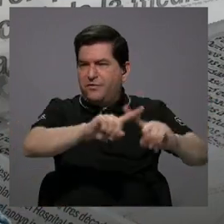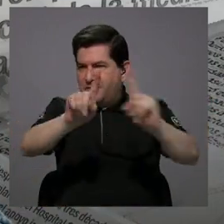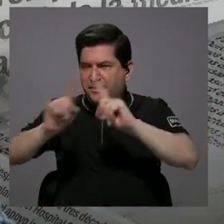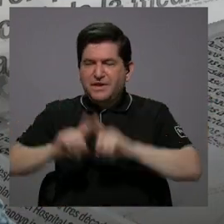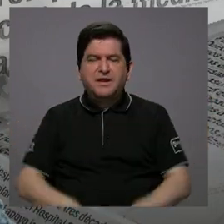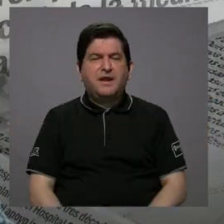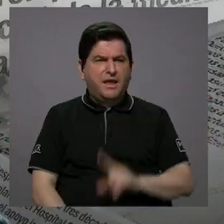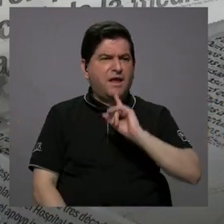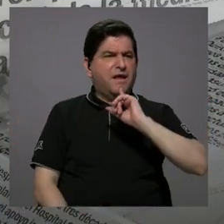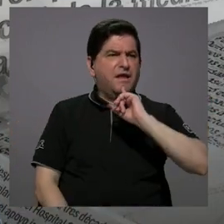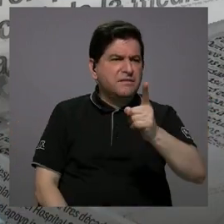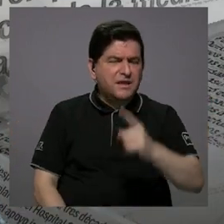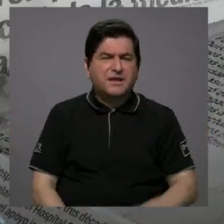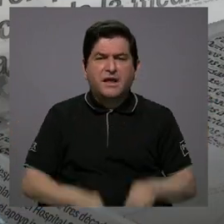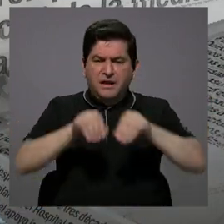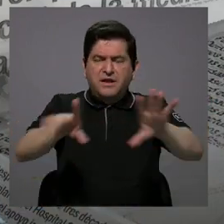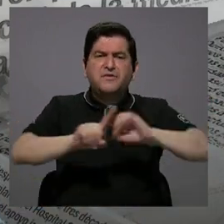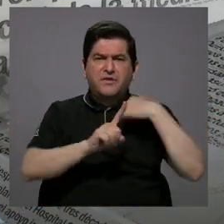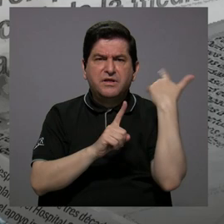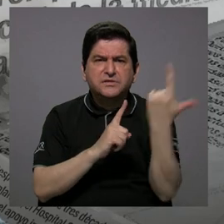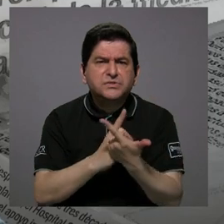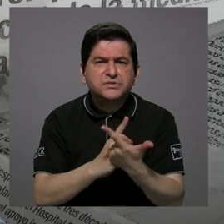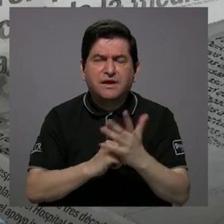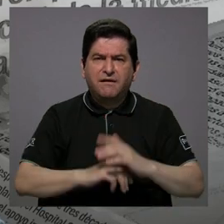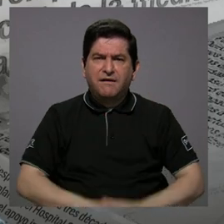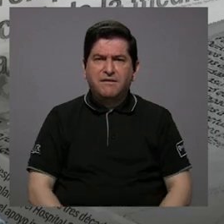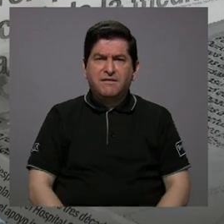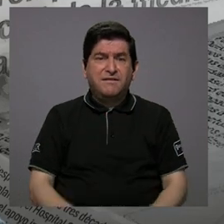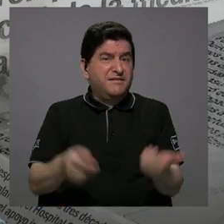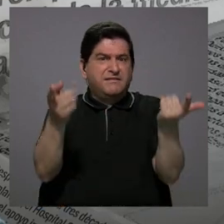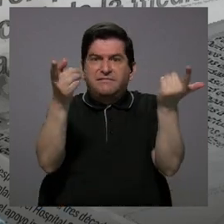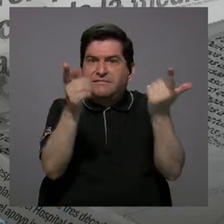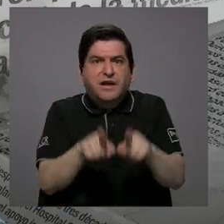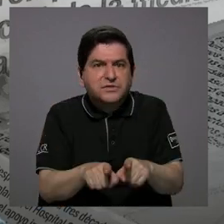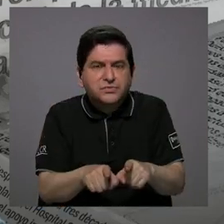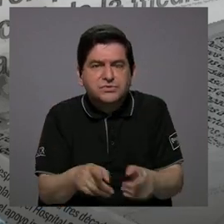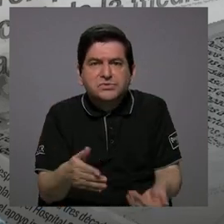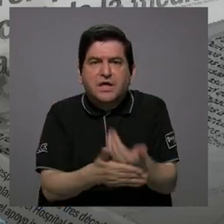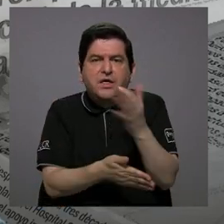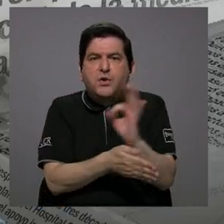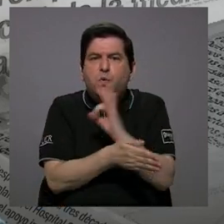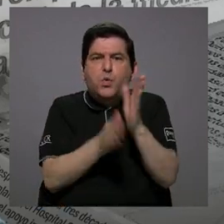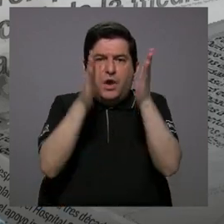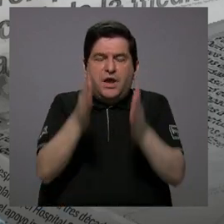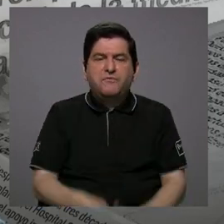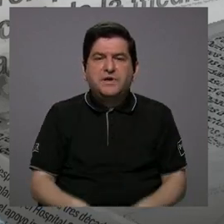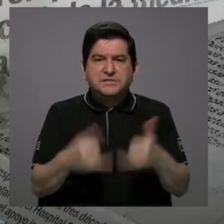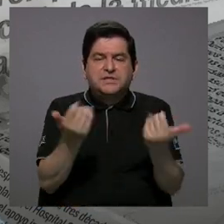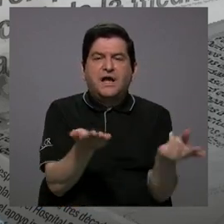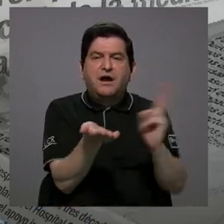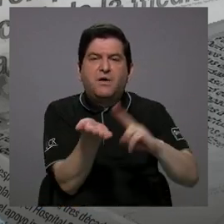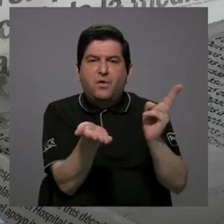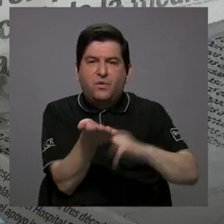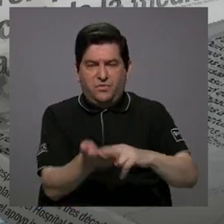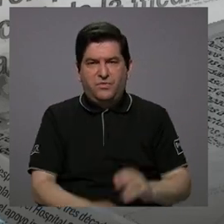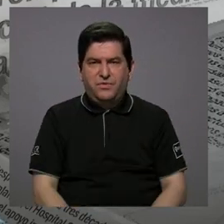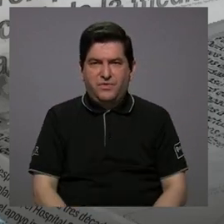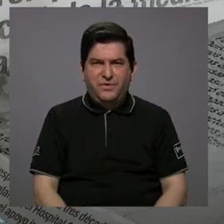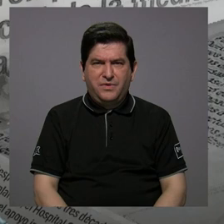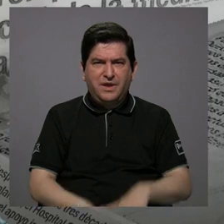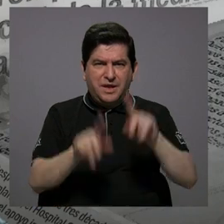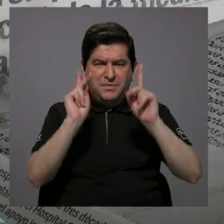en declaraciones, en las redes sociales. ¿Qué va a pasar con los nuevos funcionarios que tienen que contratar? ¿Habrá